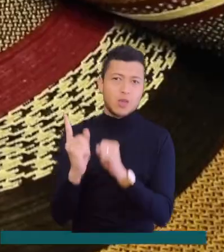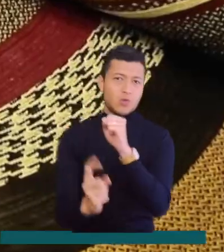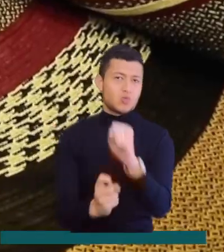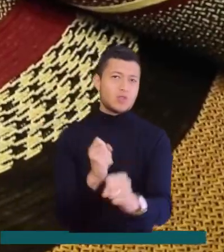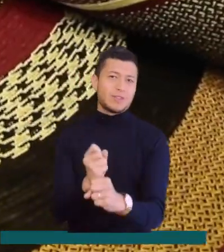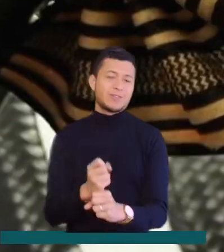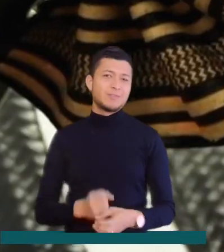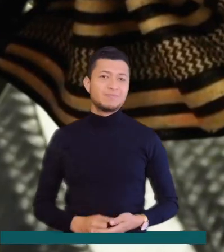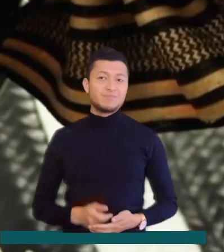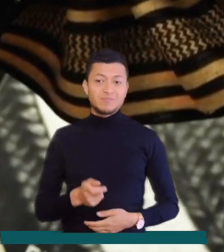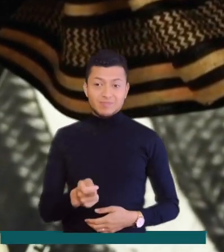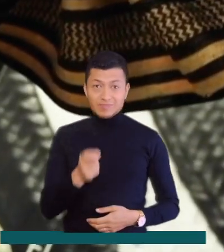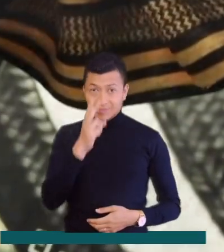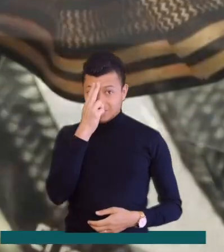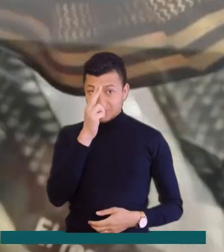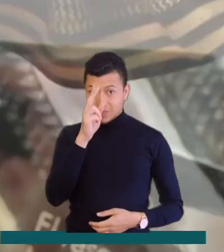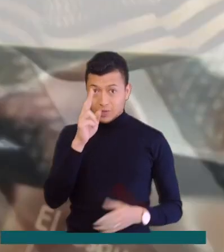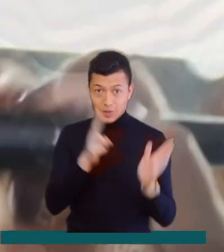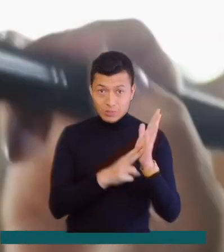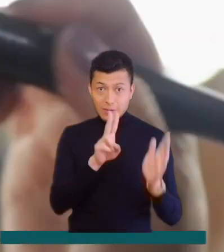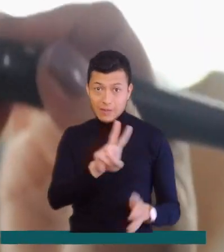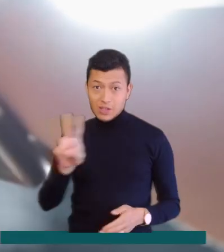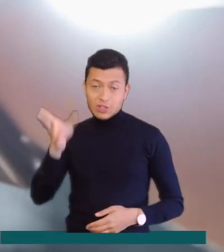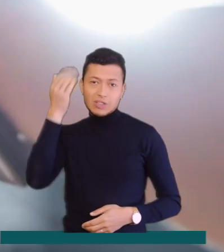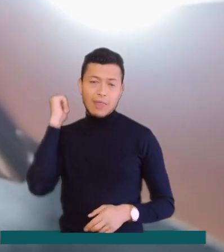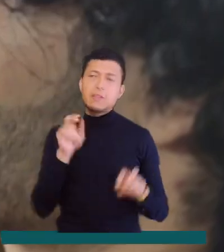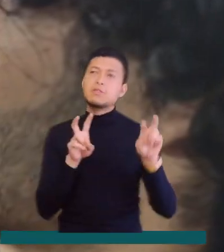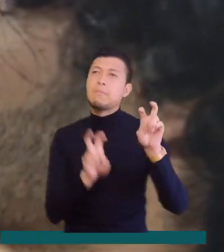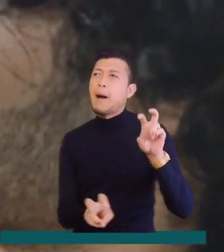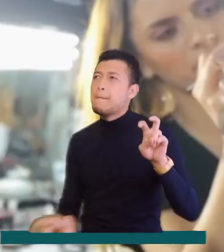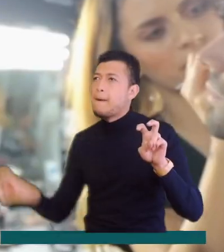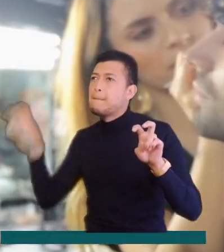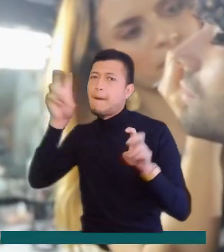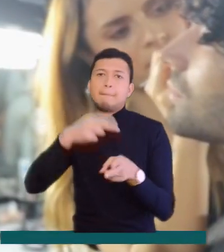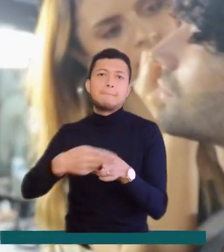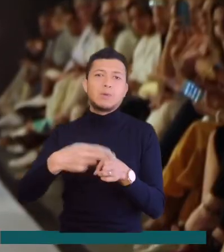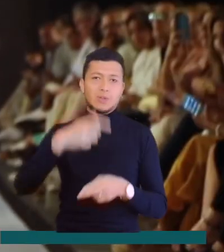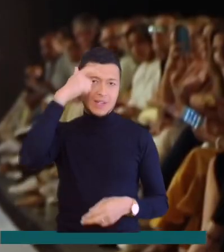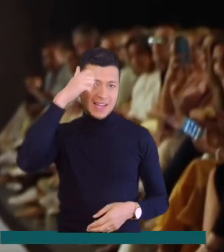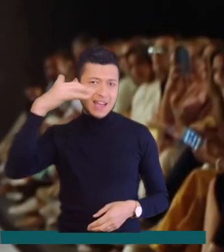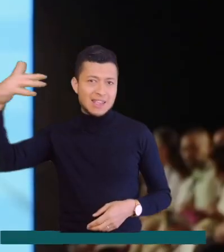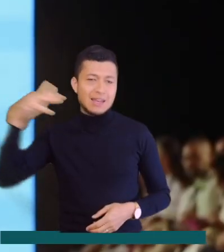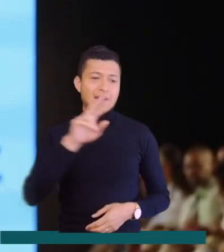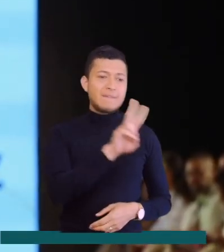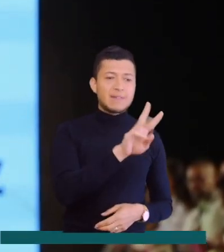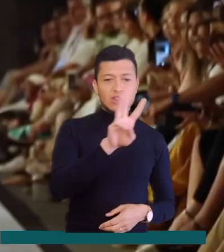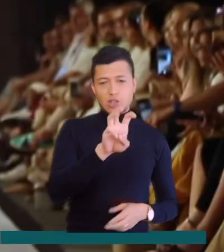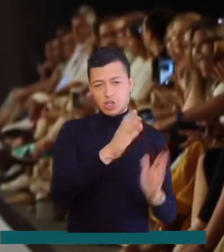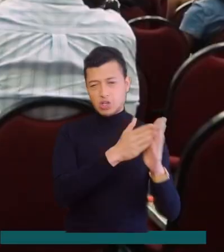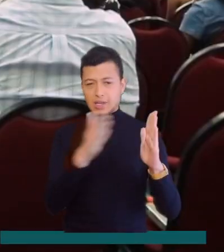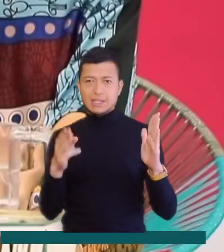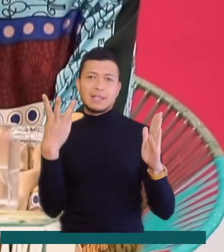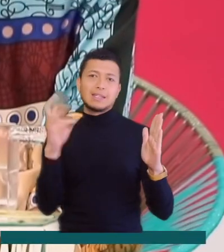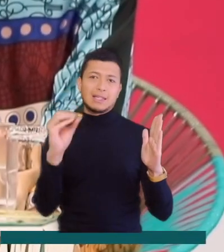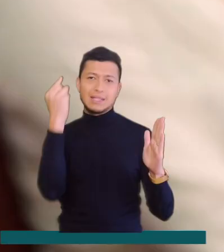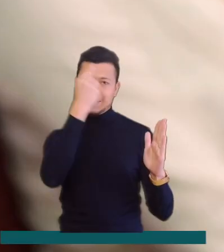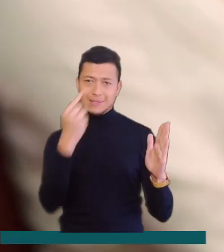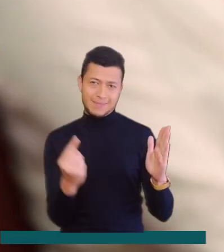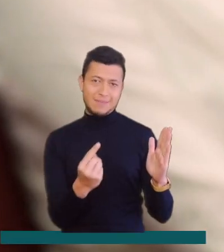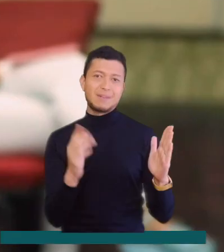Excel 2022 viene a ser una edición itinerante y ahora llegará a Cartagena del 28 al 30 de septiembre.